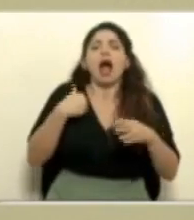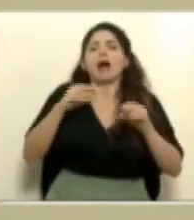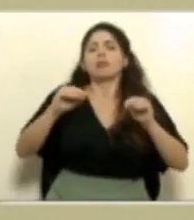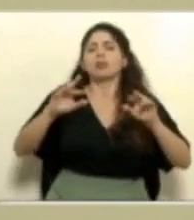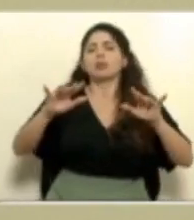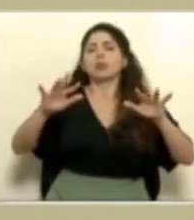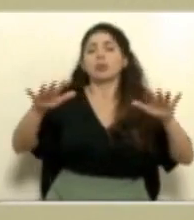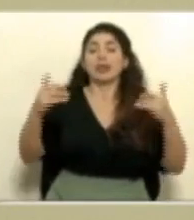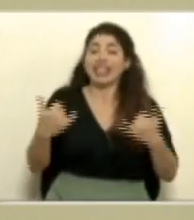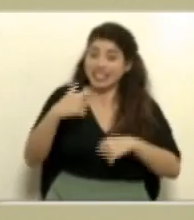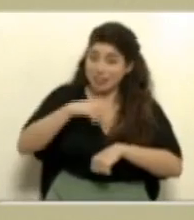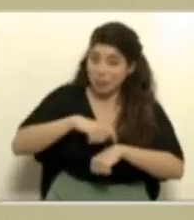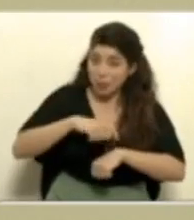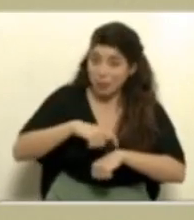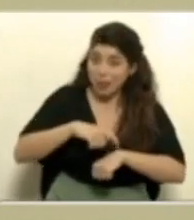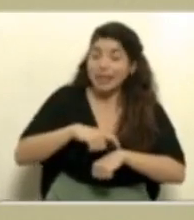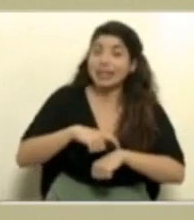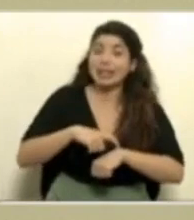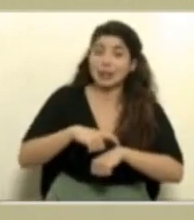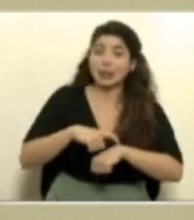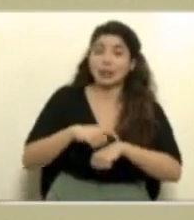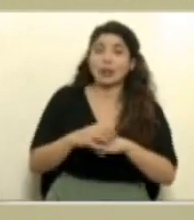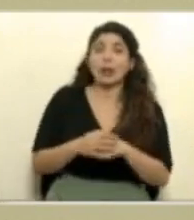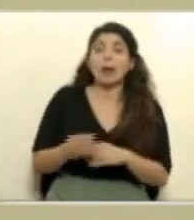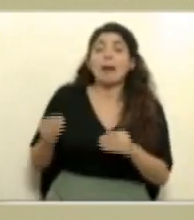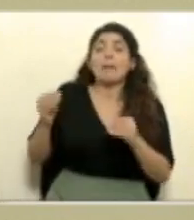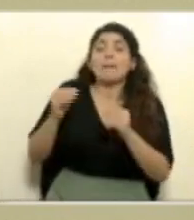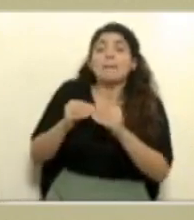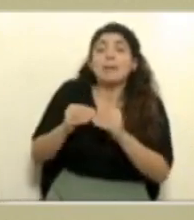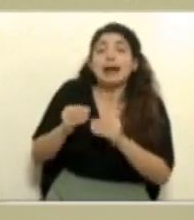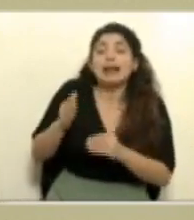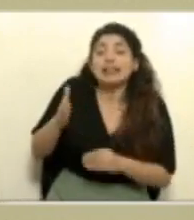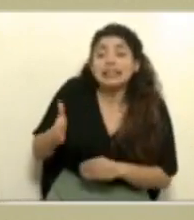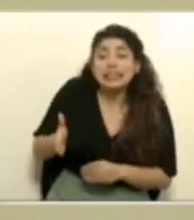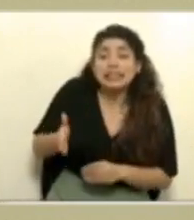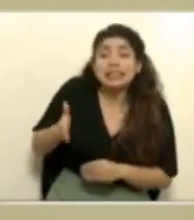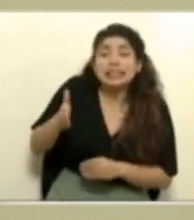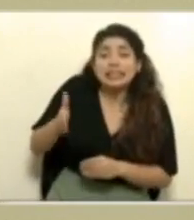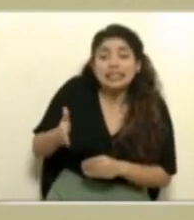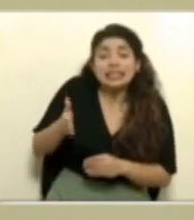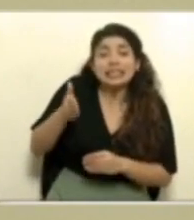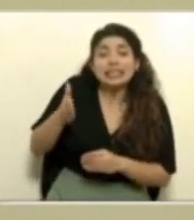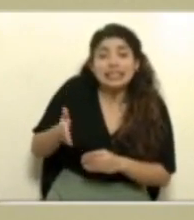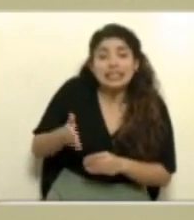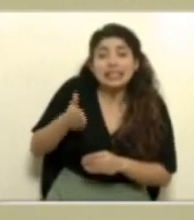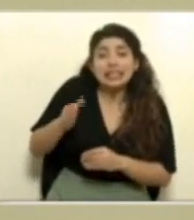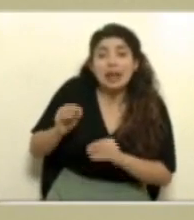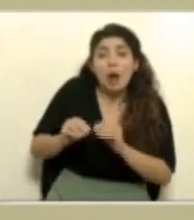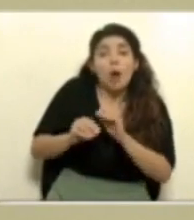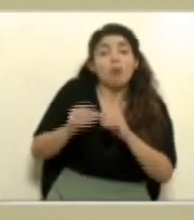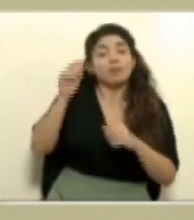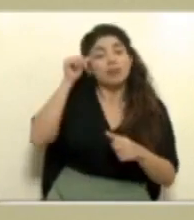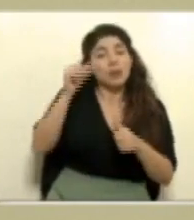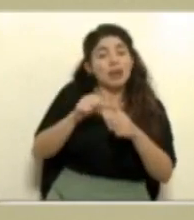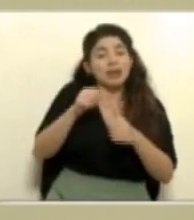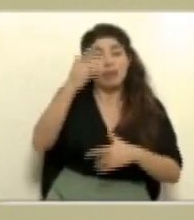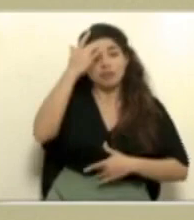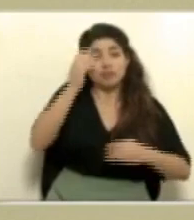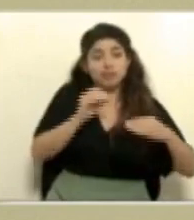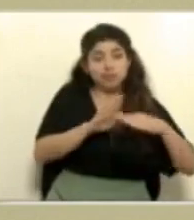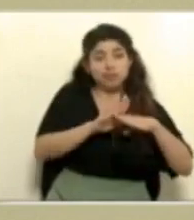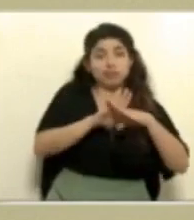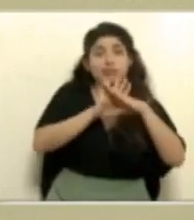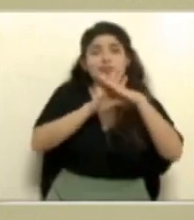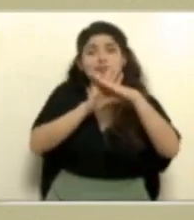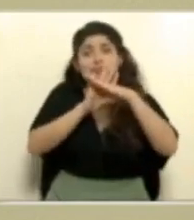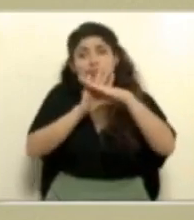en este momento incluso el enlentecimiento, en la desaceleración que tenemos de esta ola pandémica perfectamente puede estar